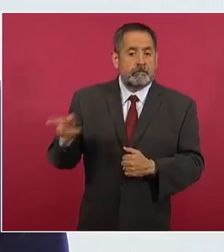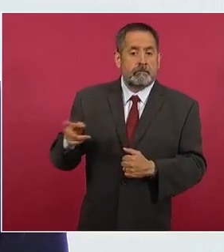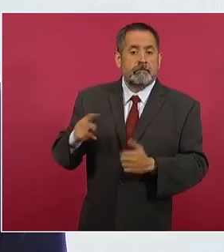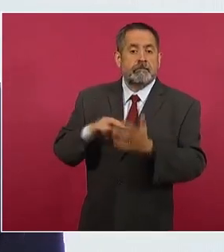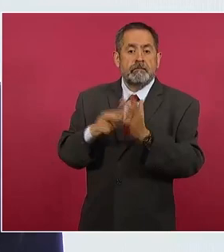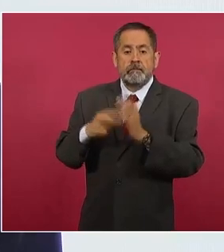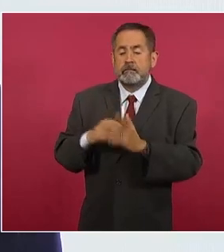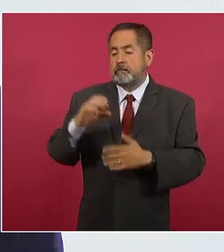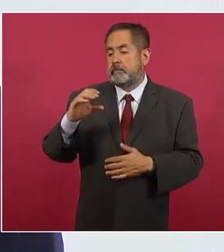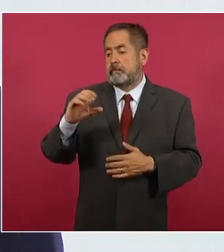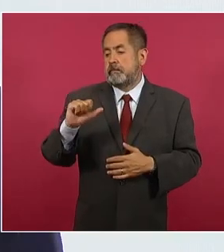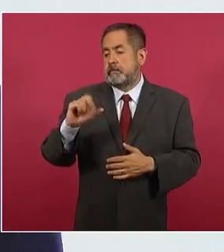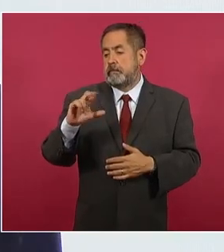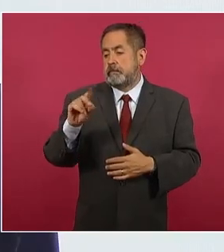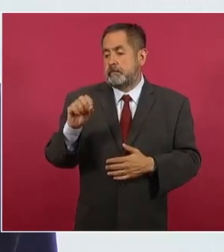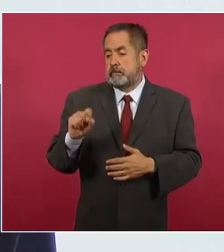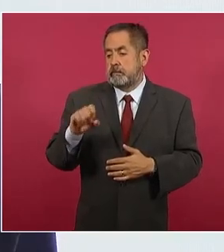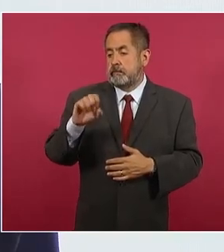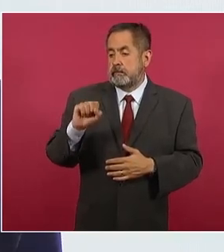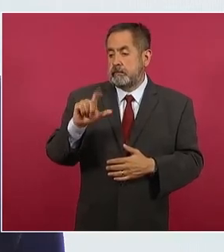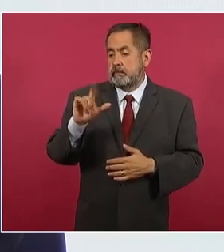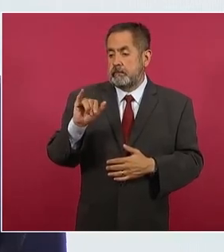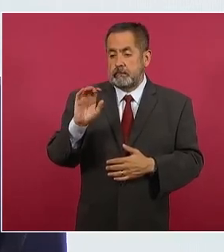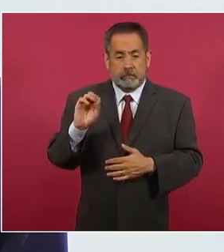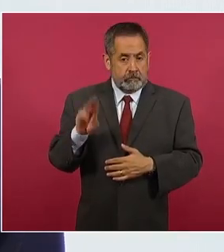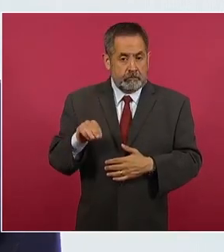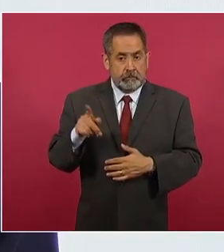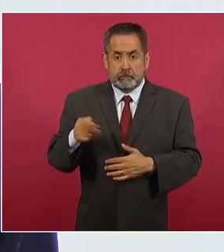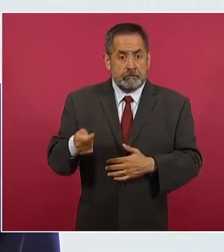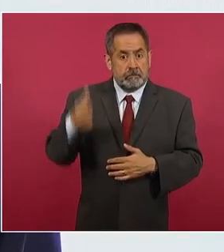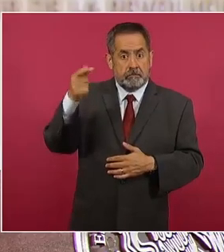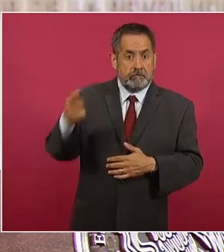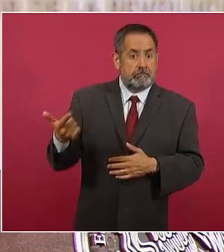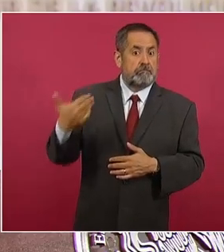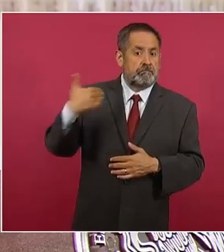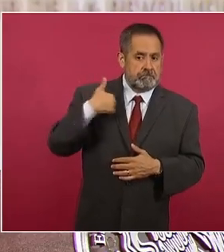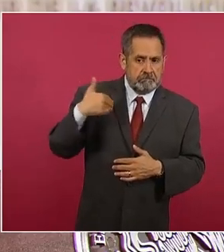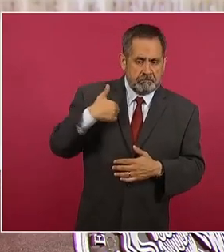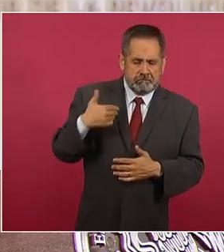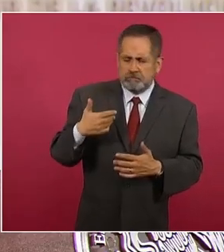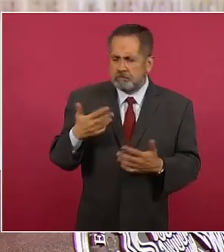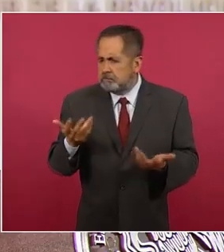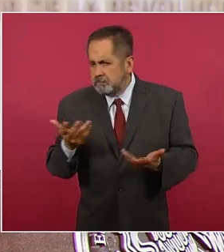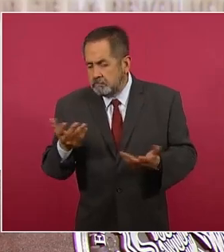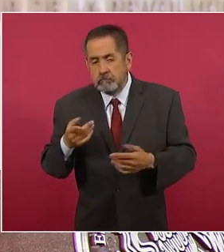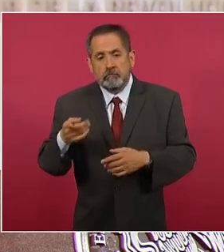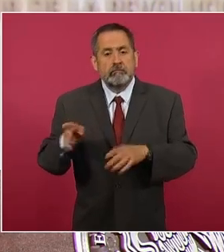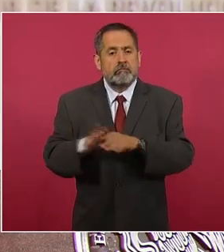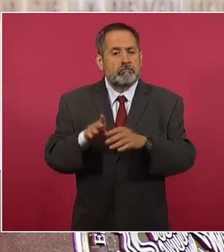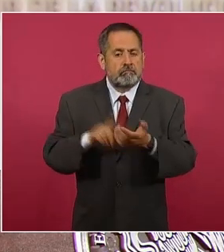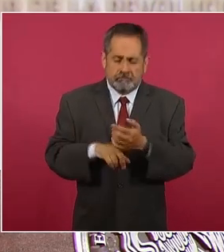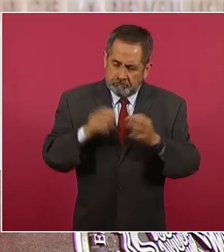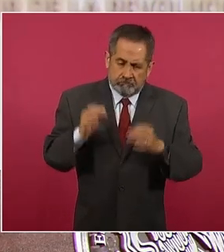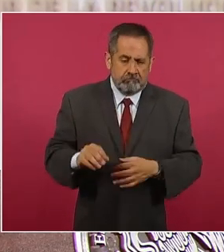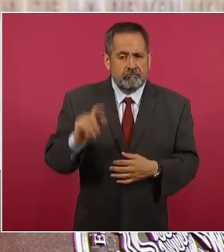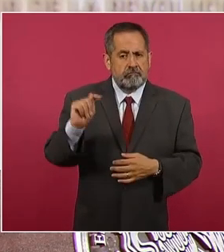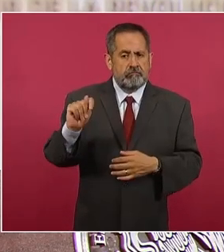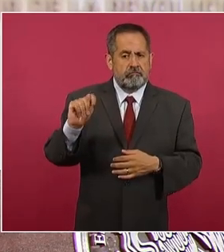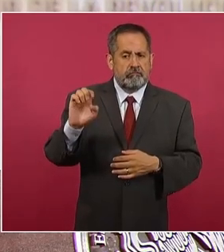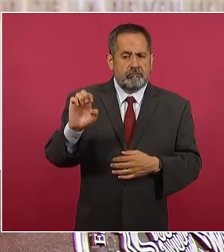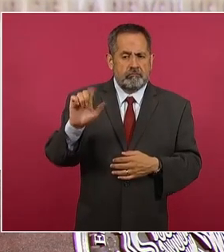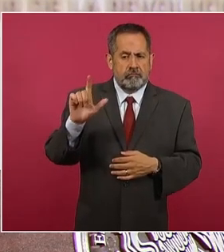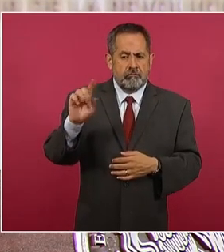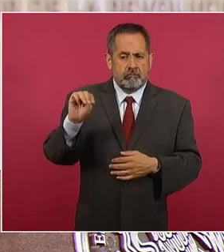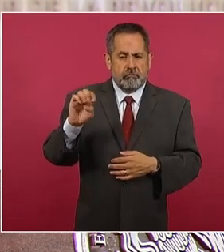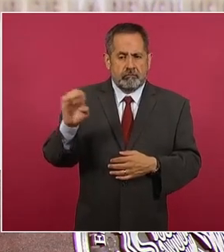Slim expresamente, espontáneamente, nos buscó para indicarnos que Telmex está comprometida